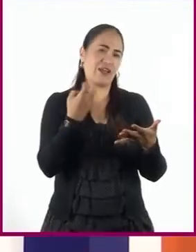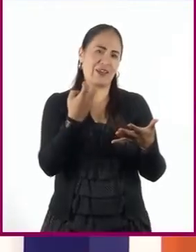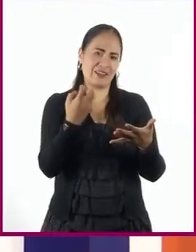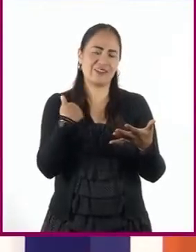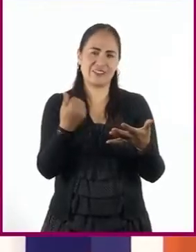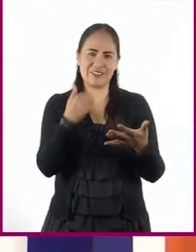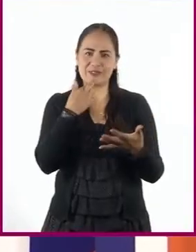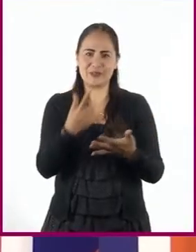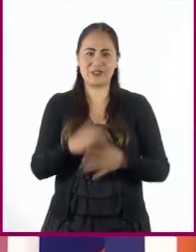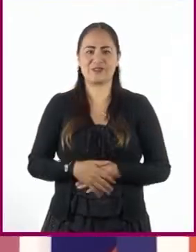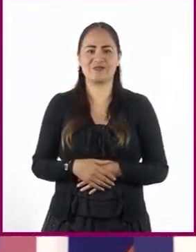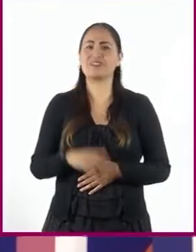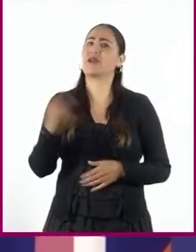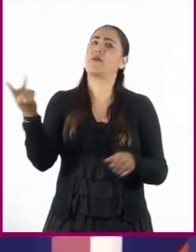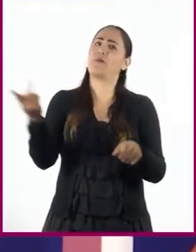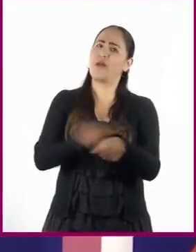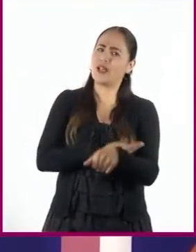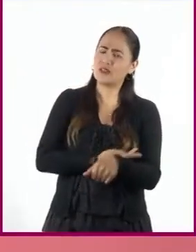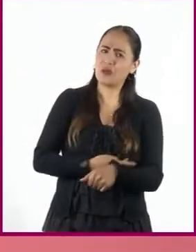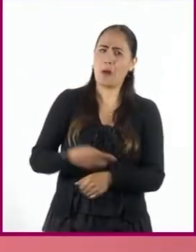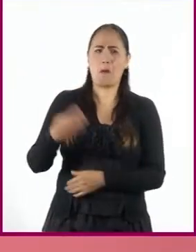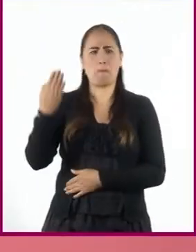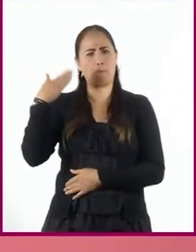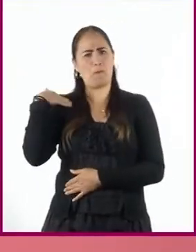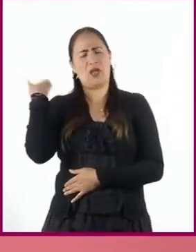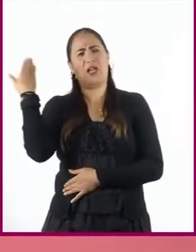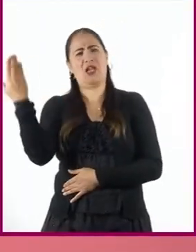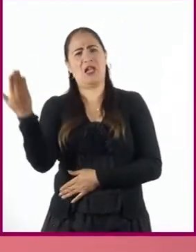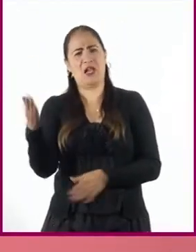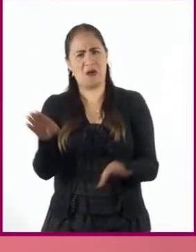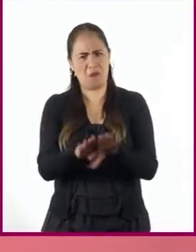¡Aquí, ole, profe! ¡Qué milagraso! ¿Cómo está?